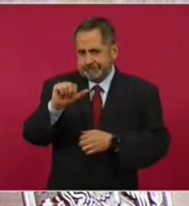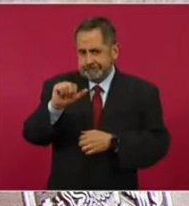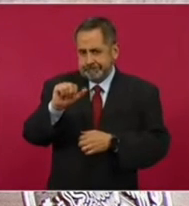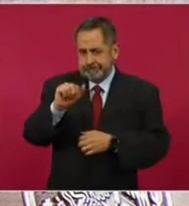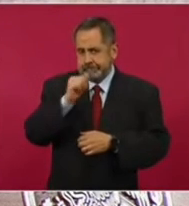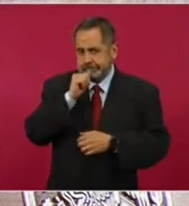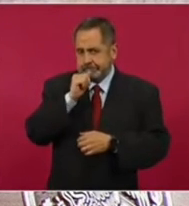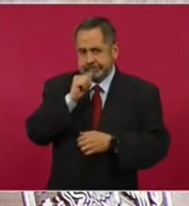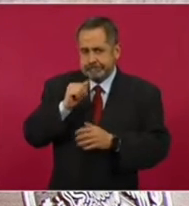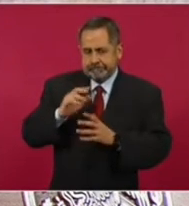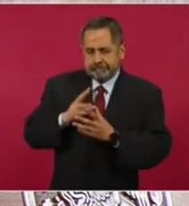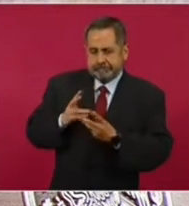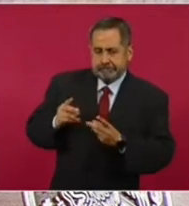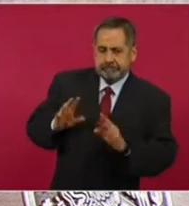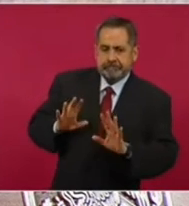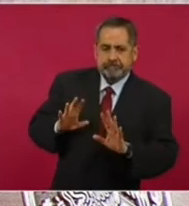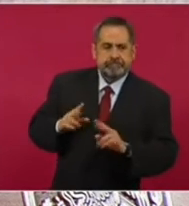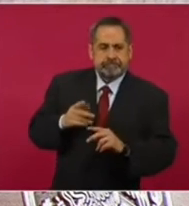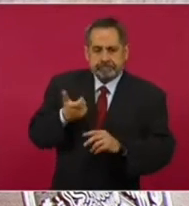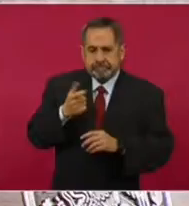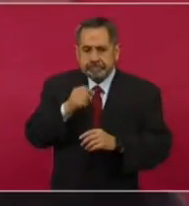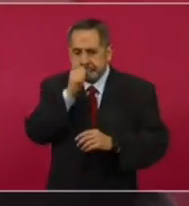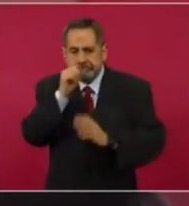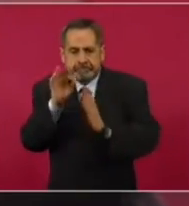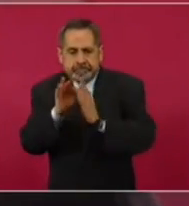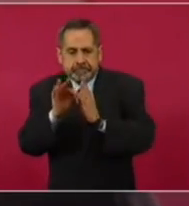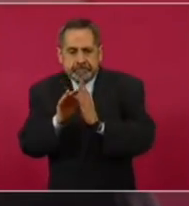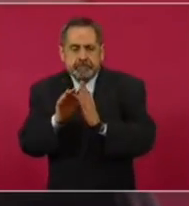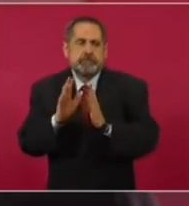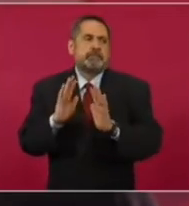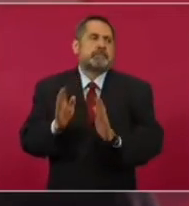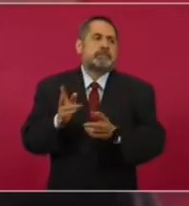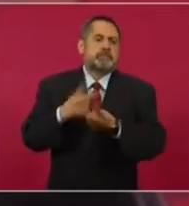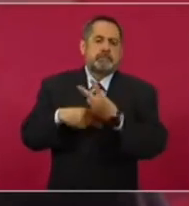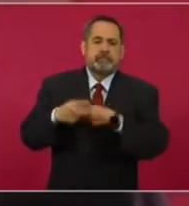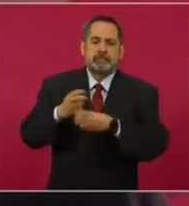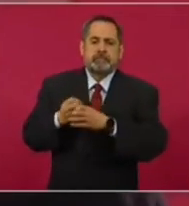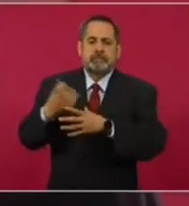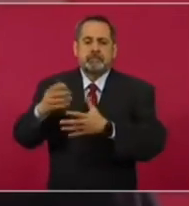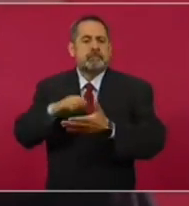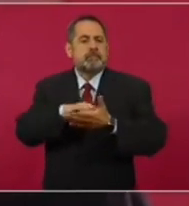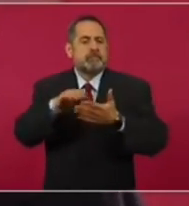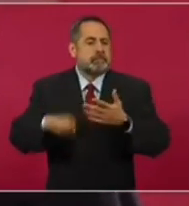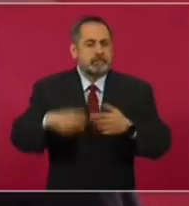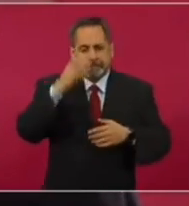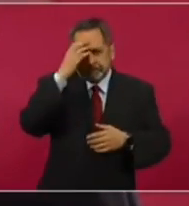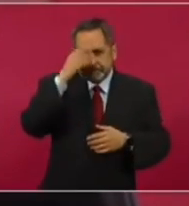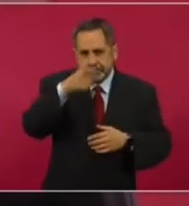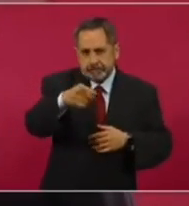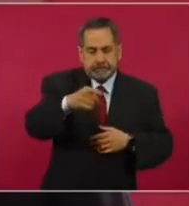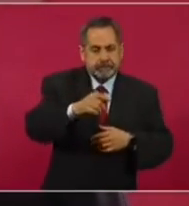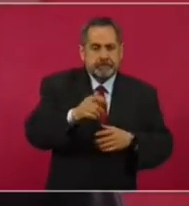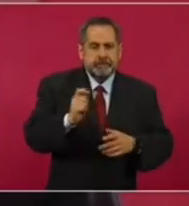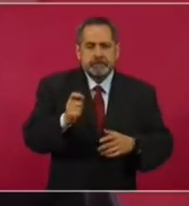Afortunadamente, tenemos ya indicadores de que la nueva variante de